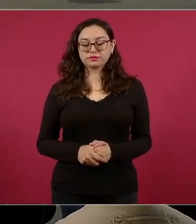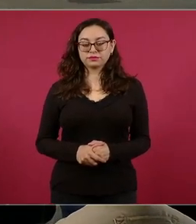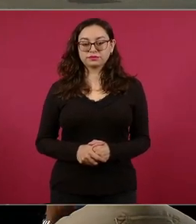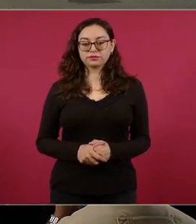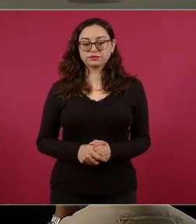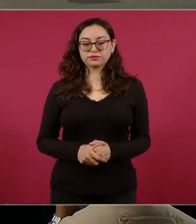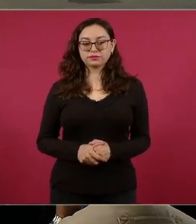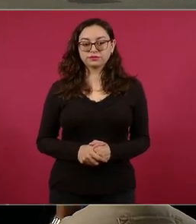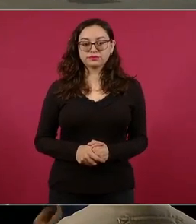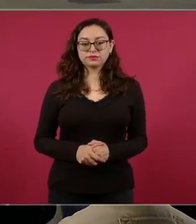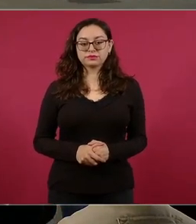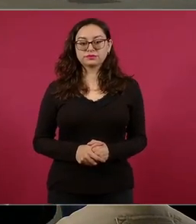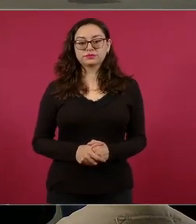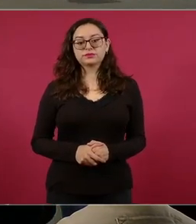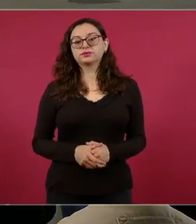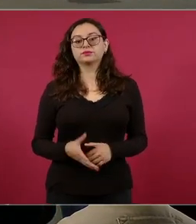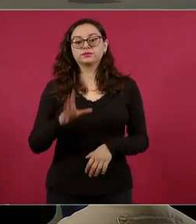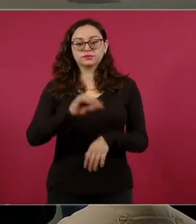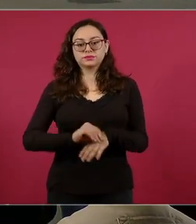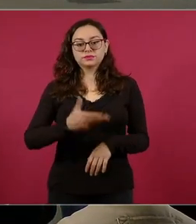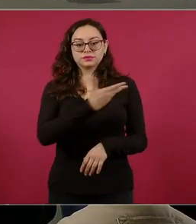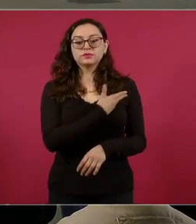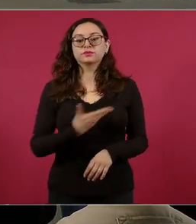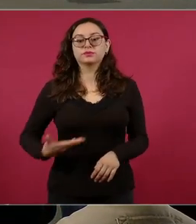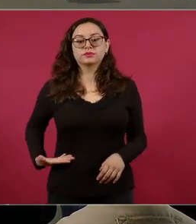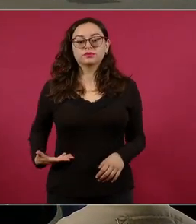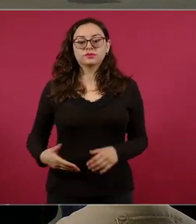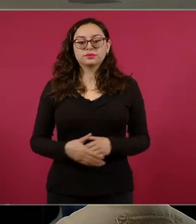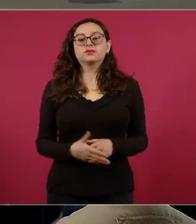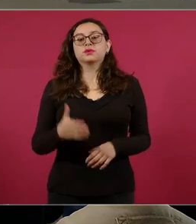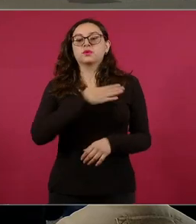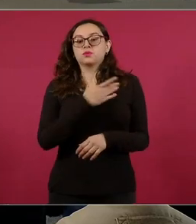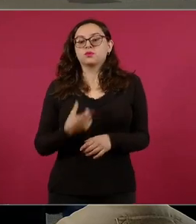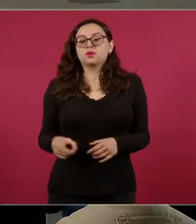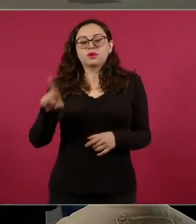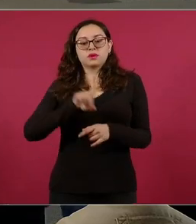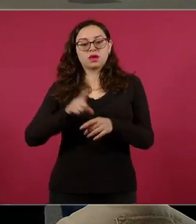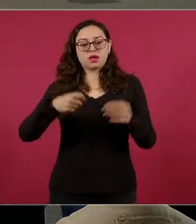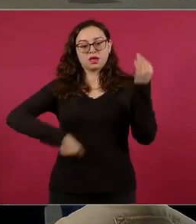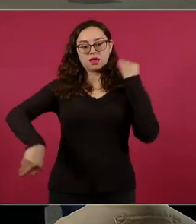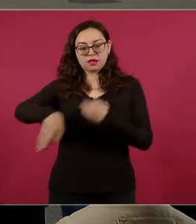Con el permiso del señor presidente, muchos buenos días a todos.